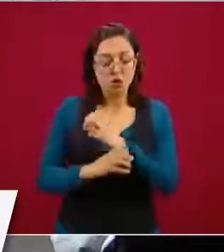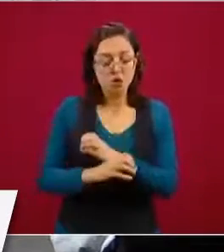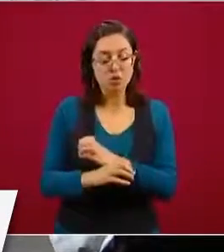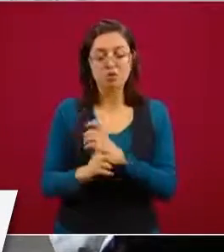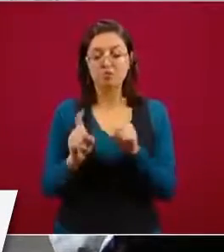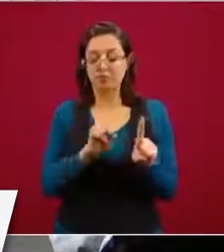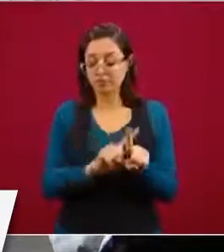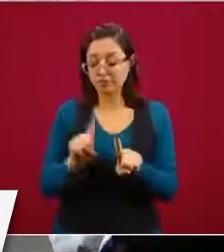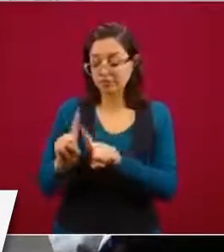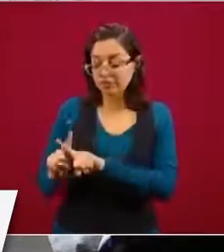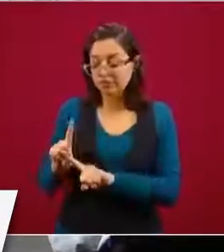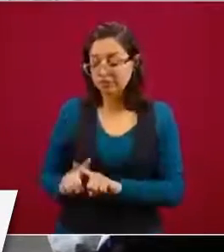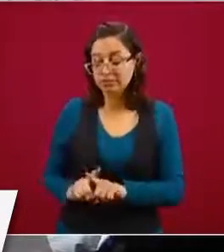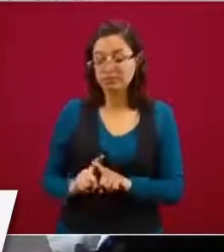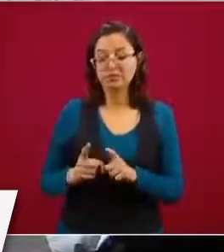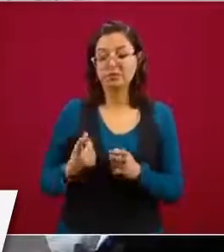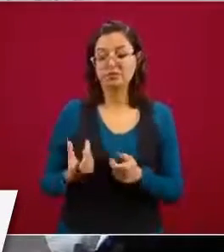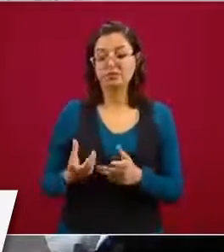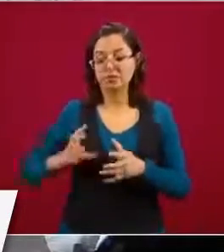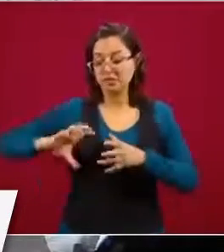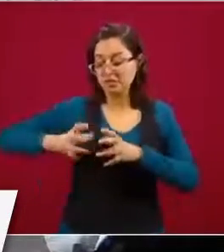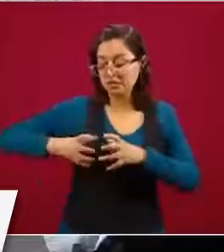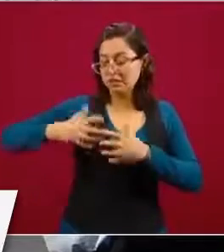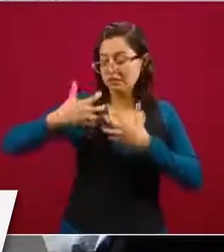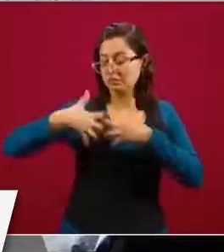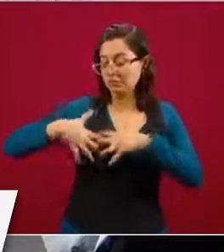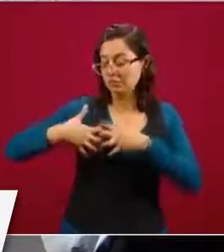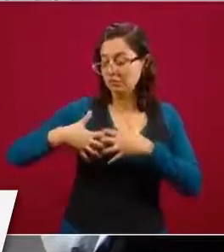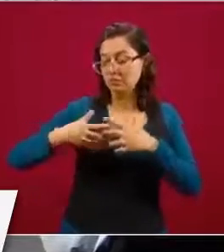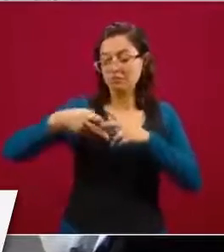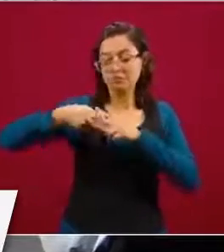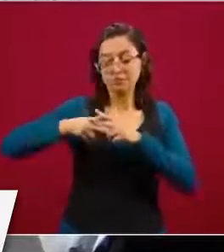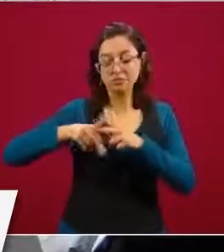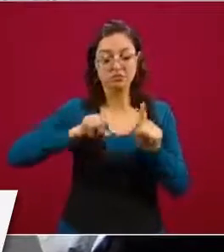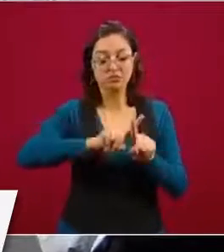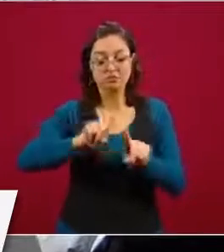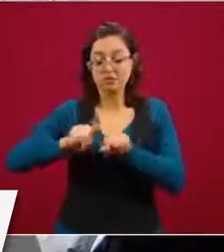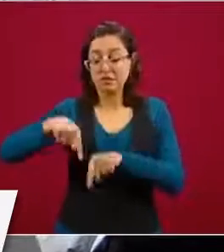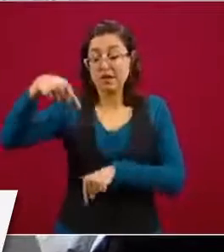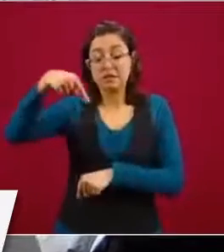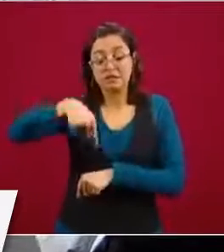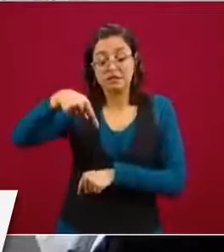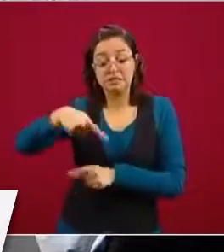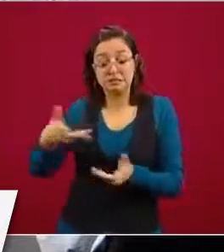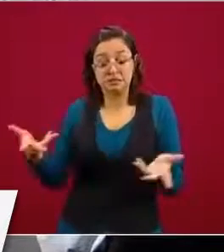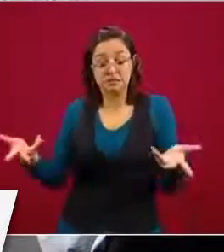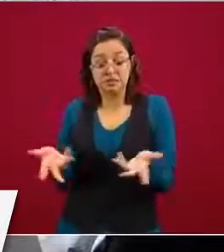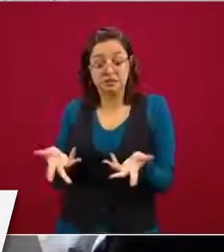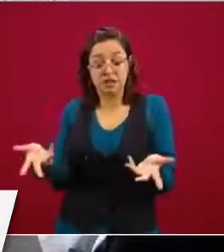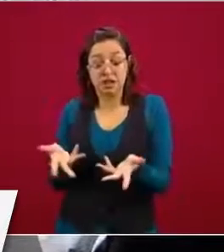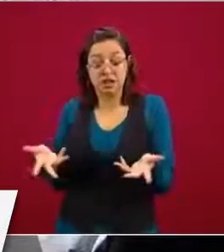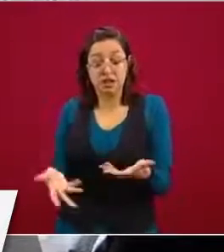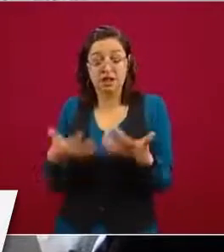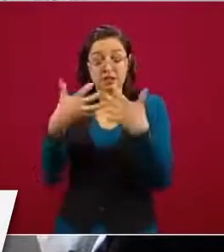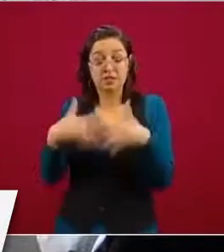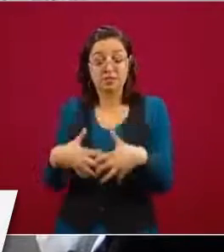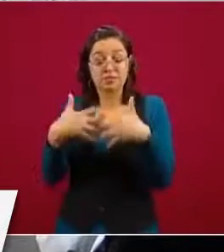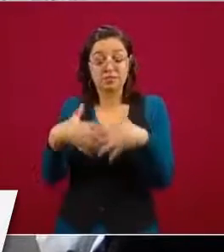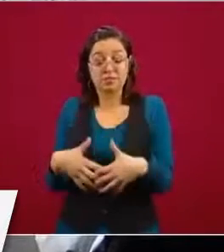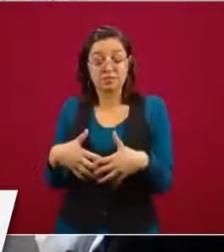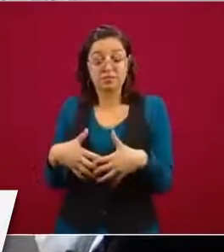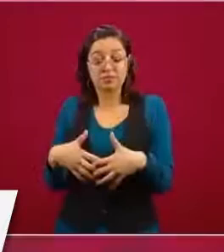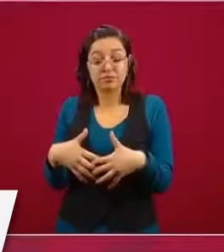partes… se produce en México hasta